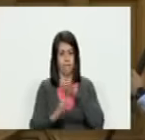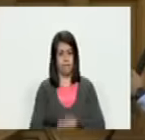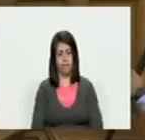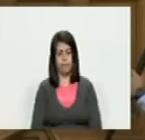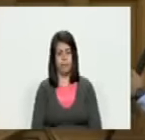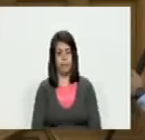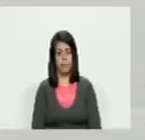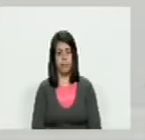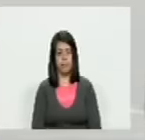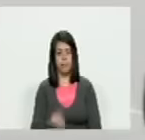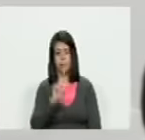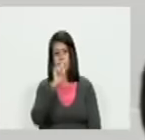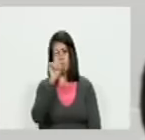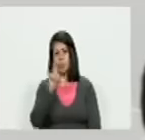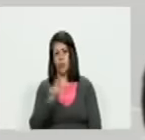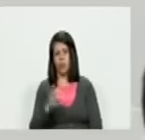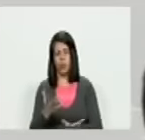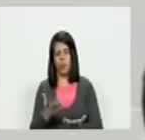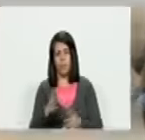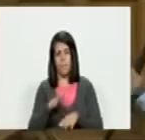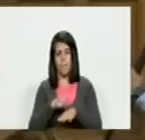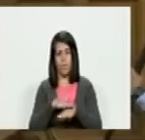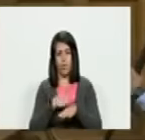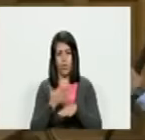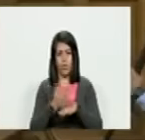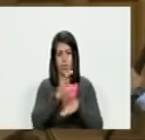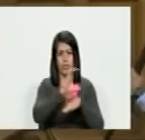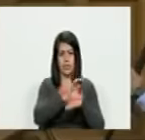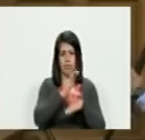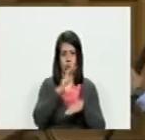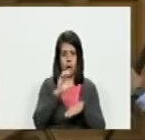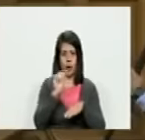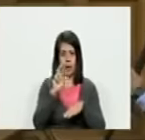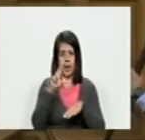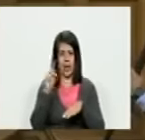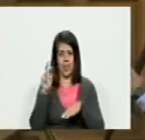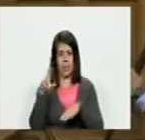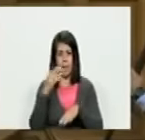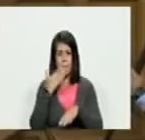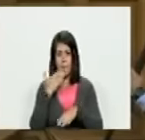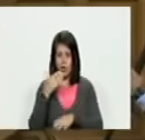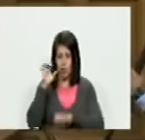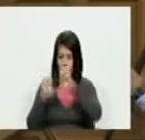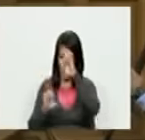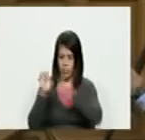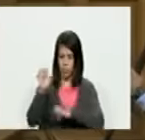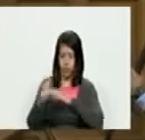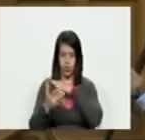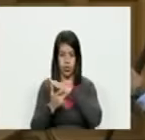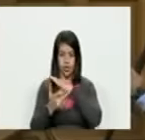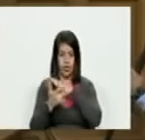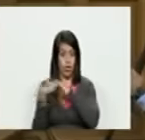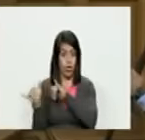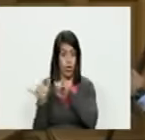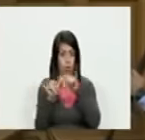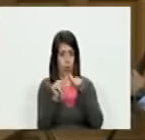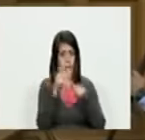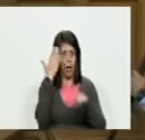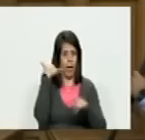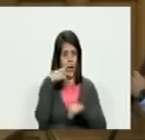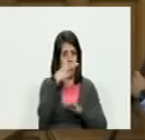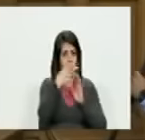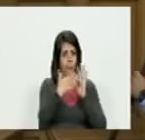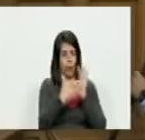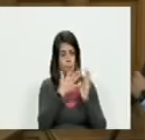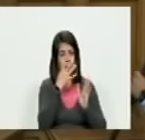la pregunta es ¿por qué el centro cárter no pidió esta vez hacer un peritaje técnico exactamente igual al que